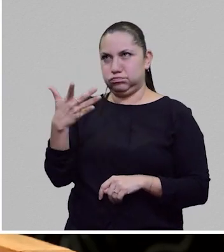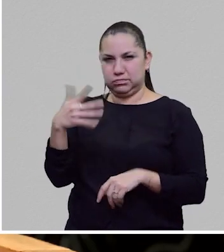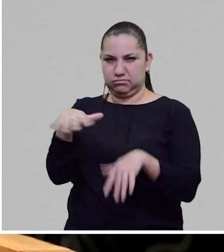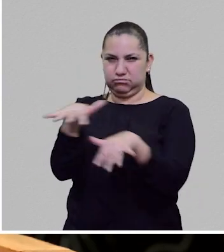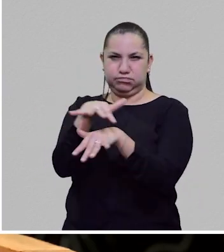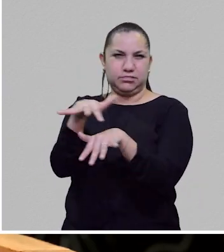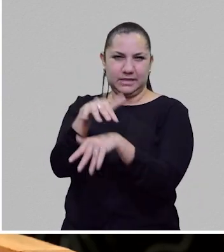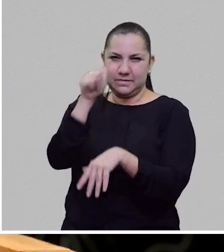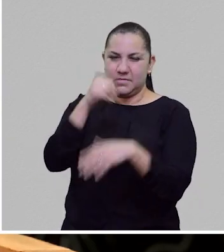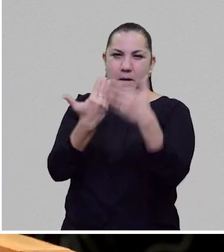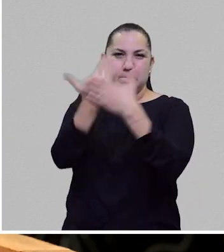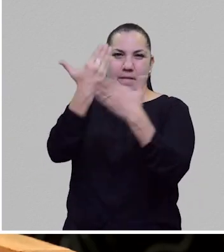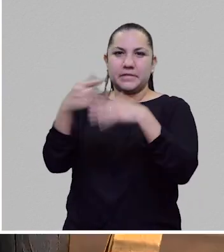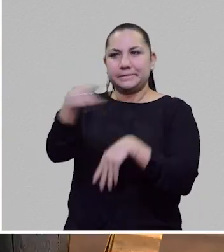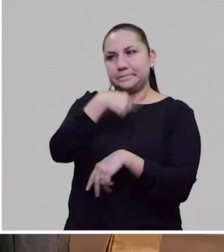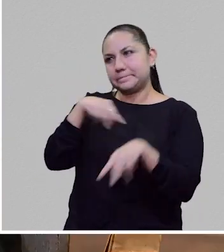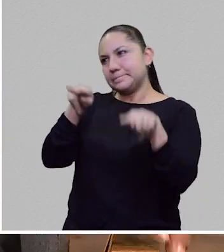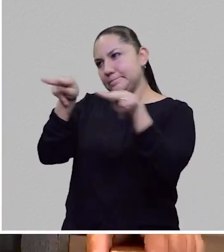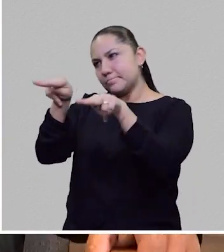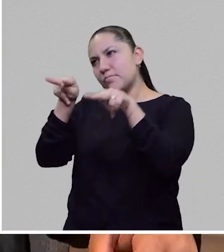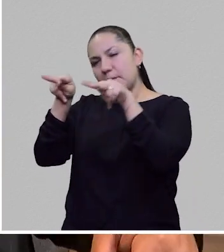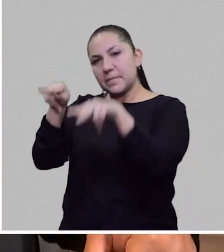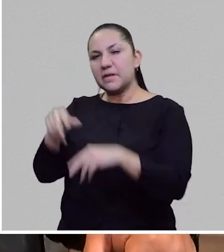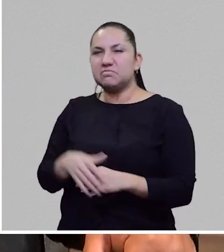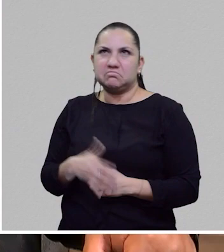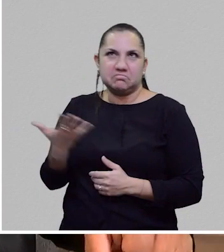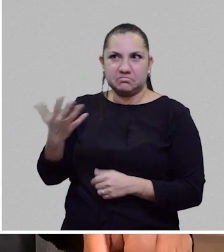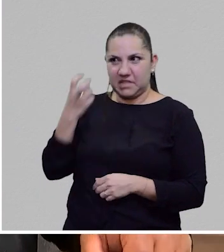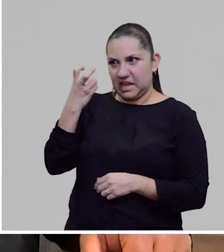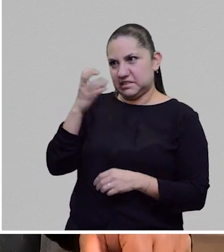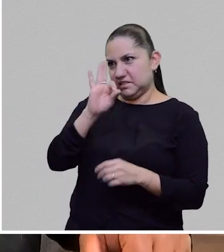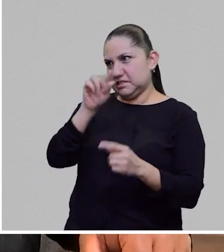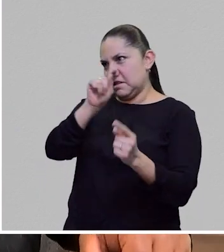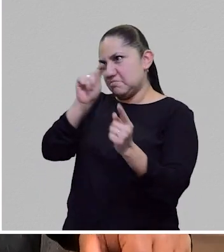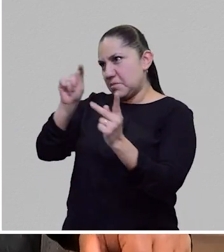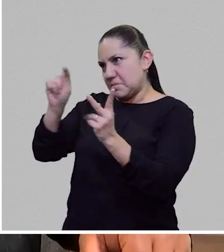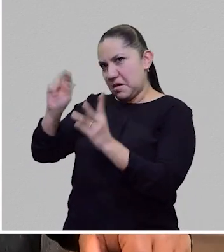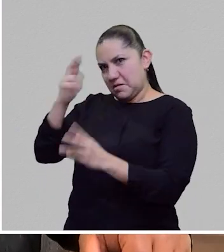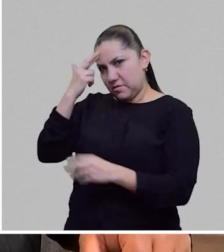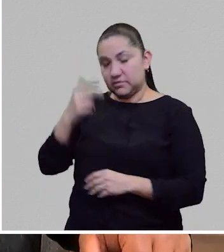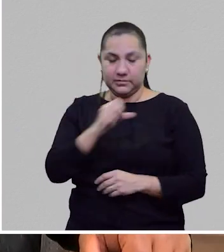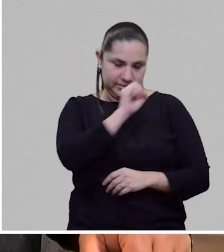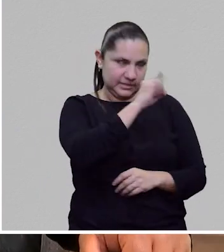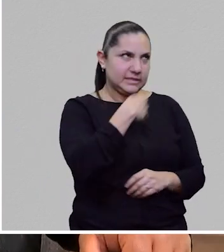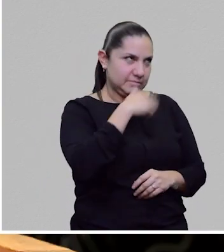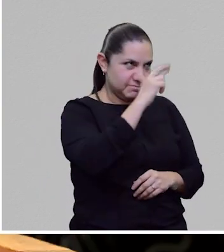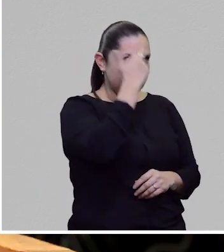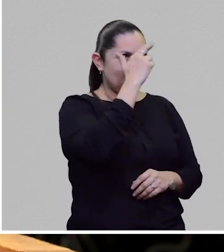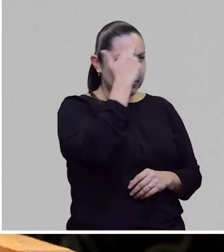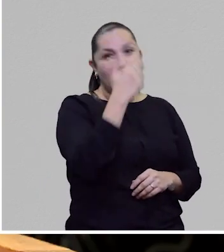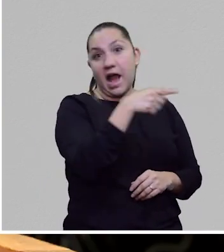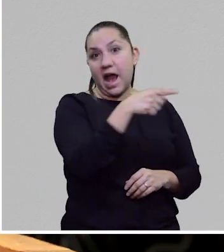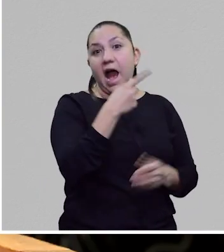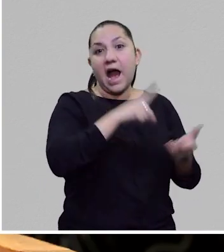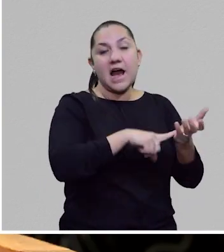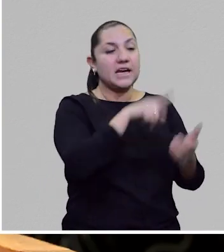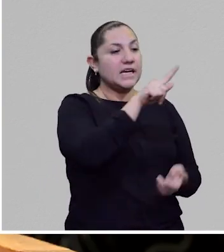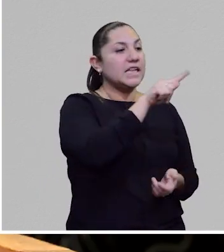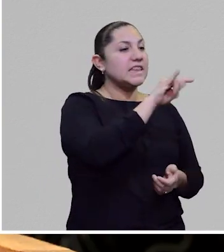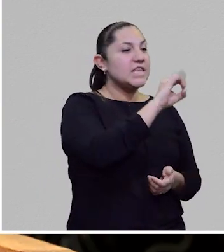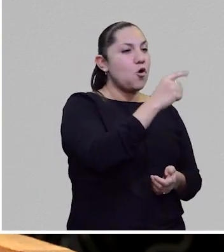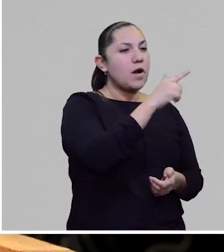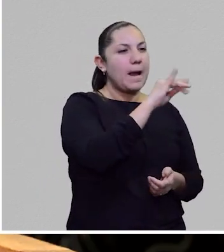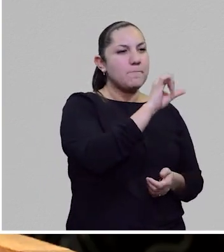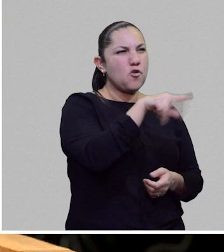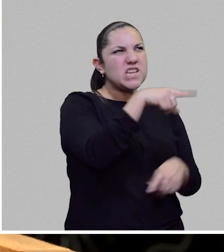mañana, y ahí vimos un montón, yo vi, seguro, ya vi que por tu cara te acuerdas también. Me acuerdo, me acuerdo, me acuerdo, ya debería yo de actuar, ¿Quién? ¿Quién